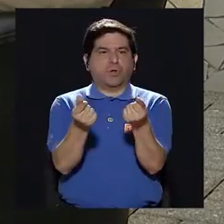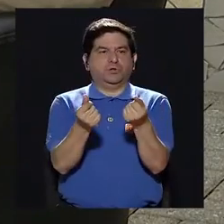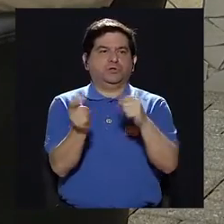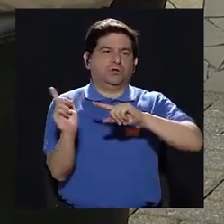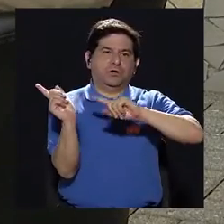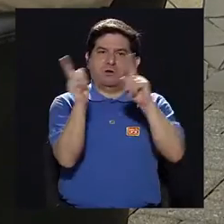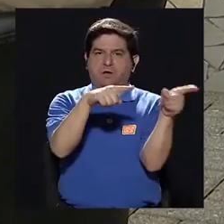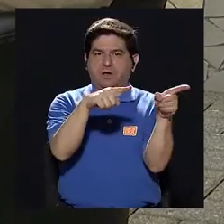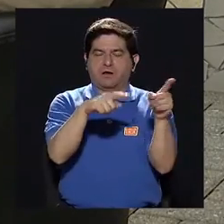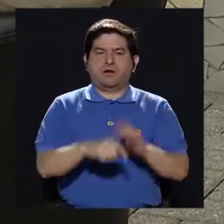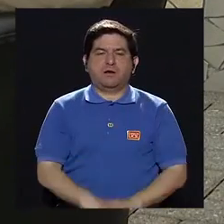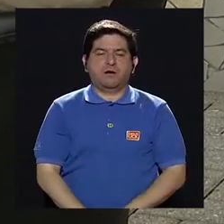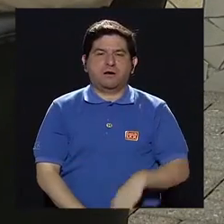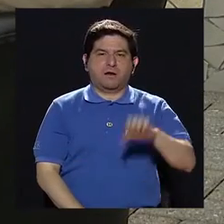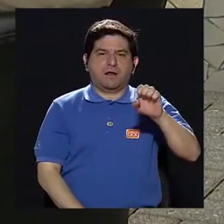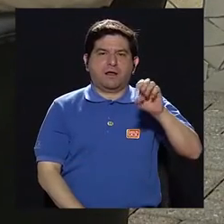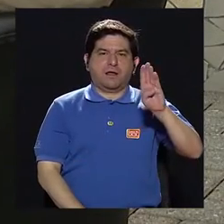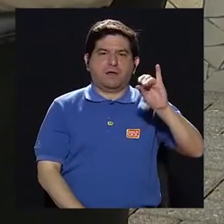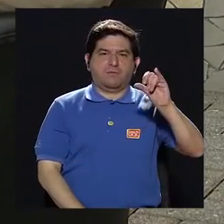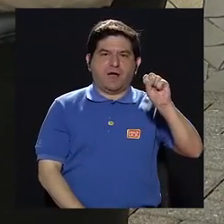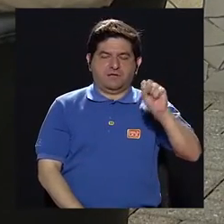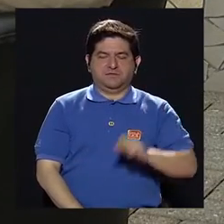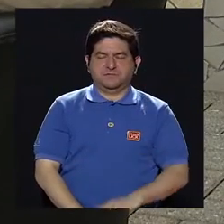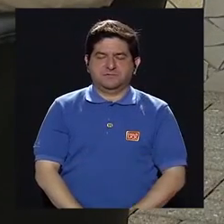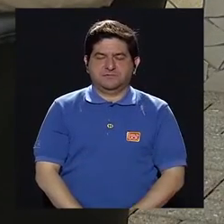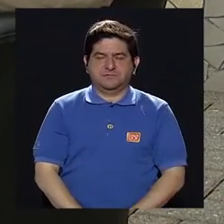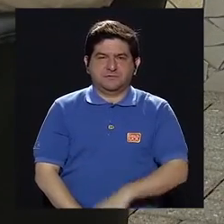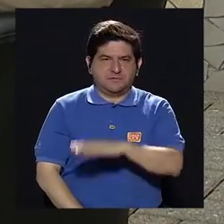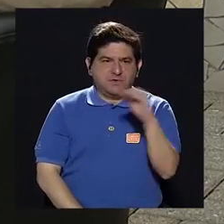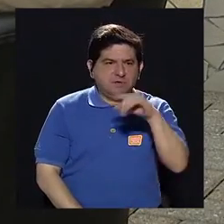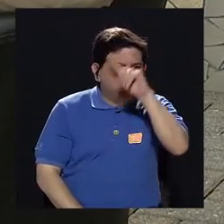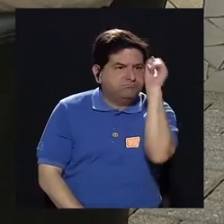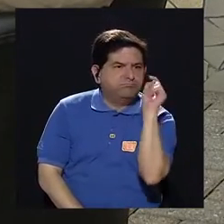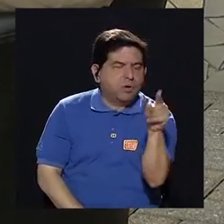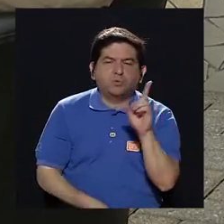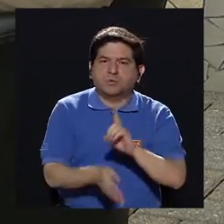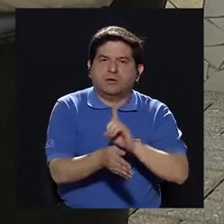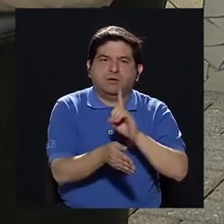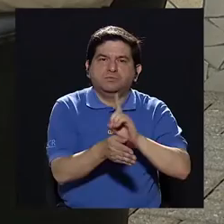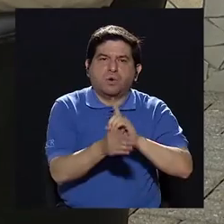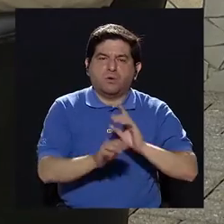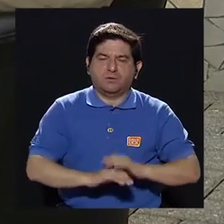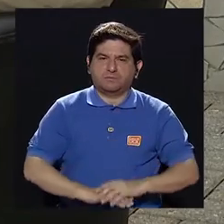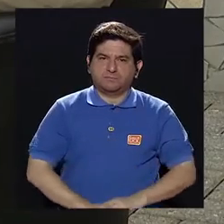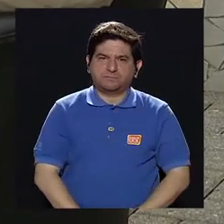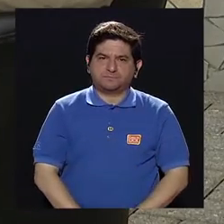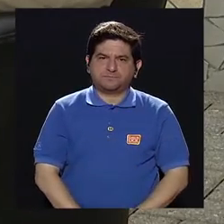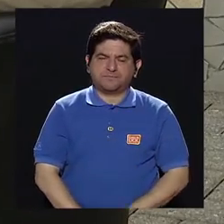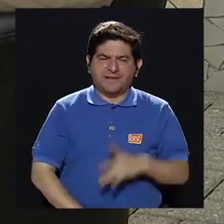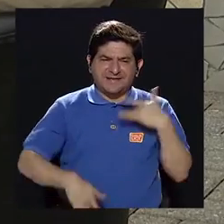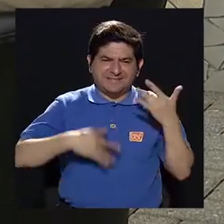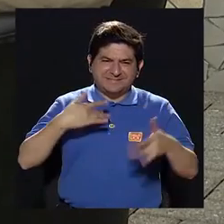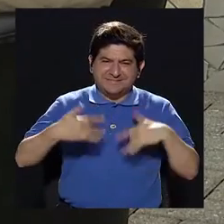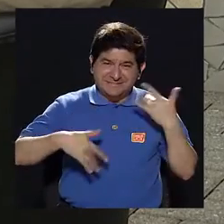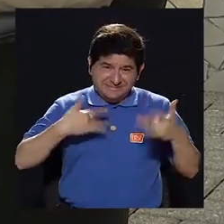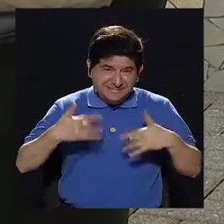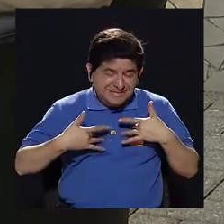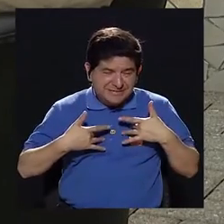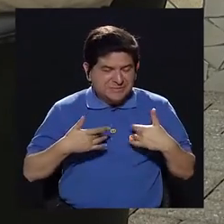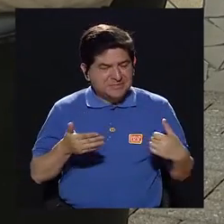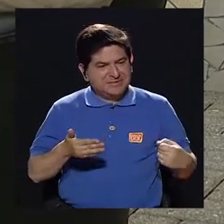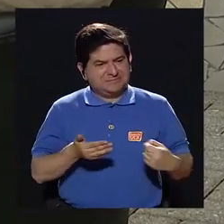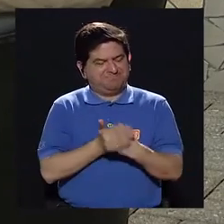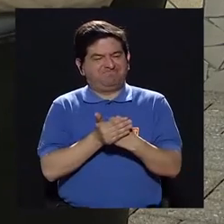inmediato vayan al EVAIS, por lo menos, ¿verdad? Y consulten con el médico. Los síntomas,